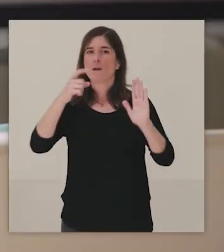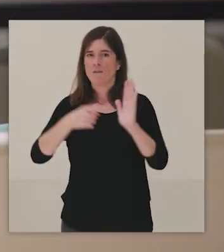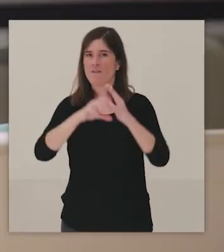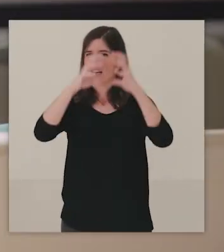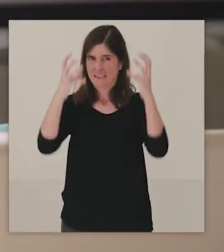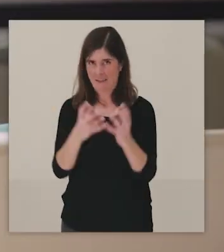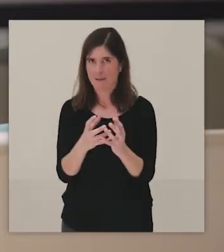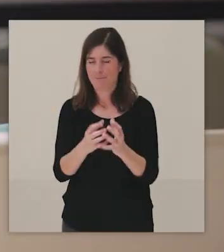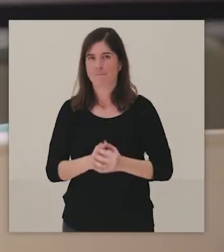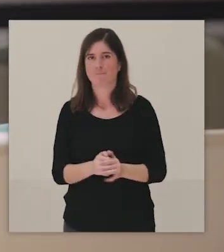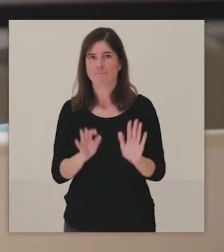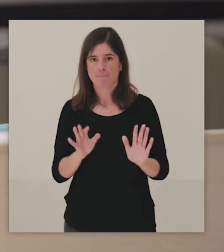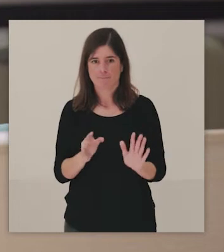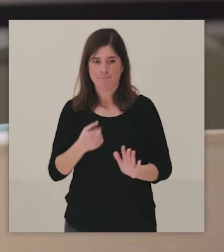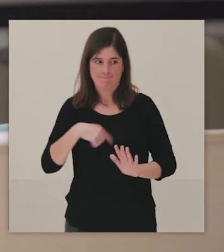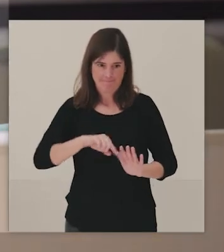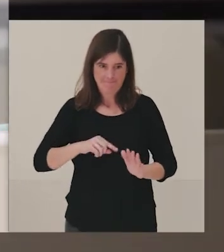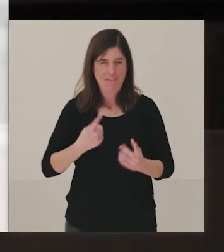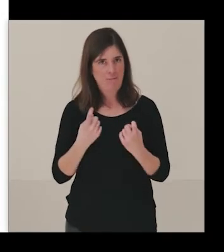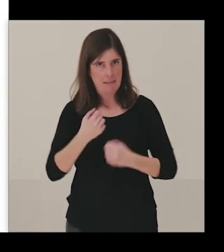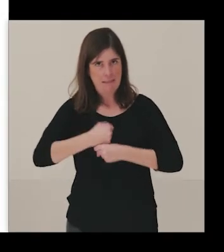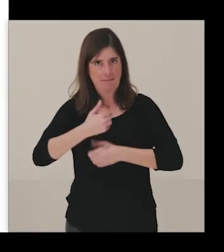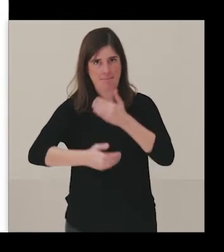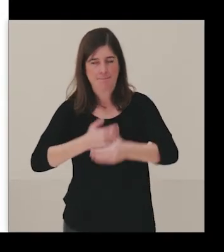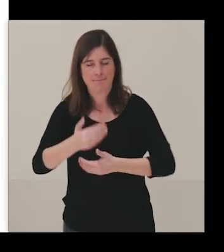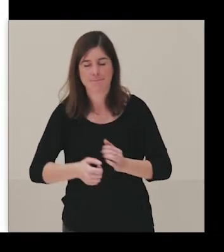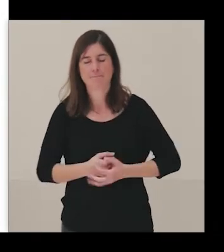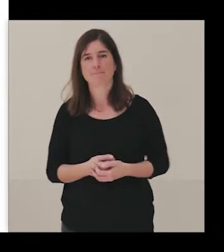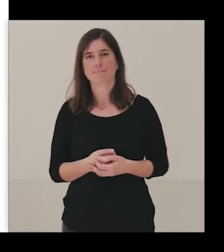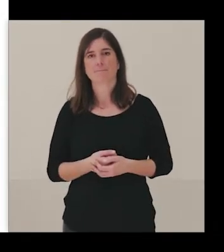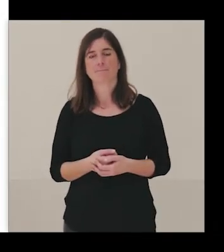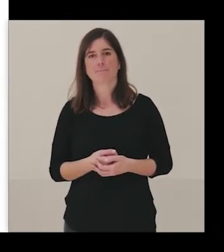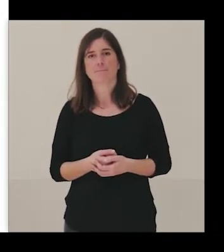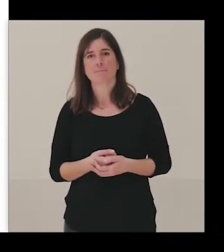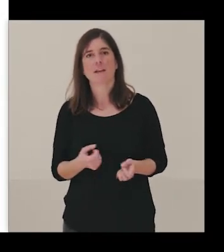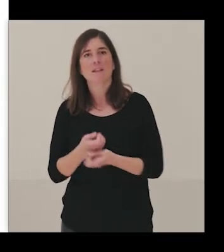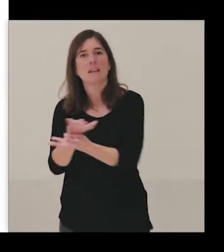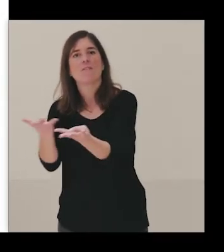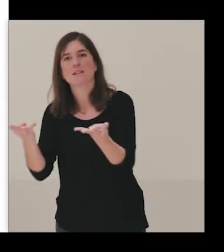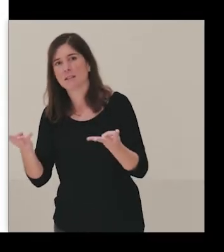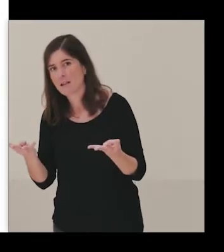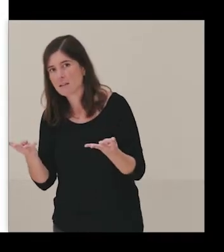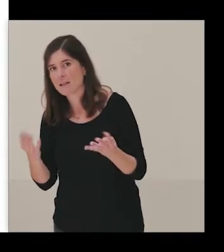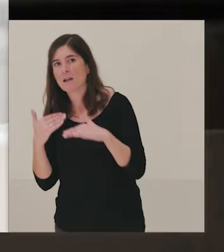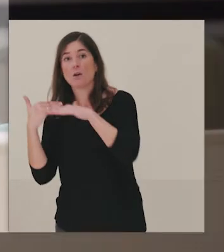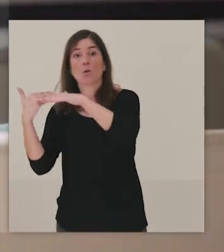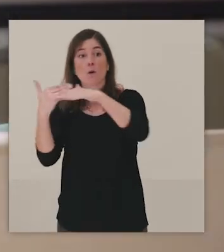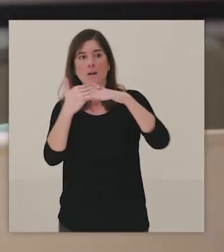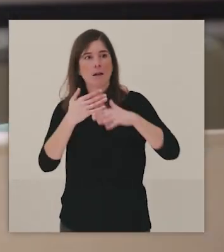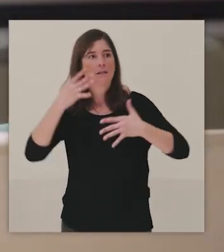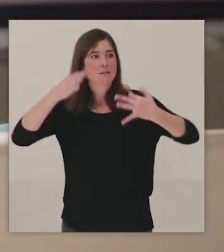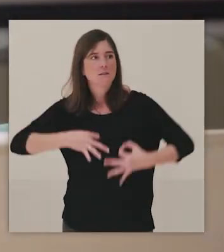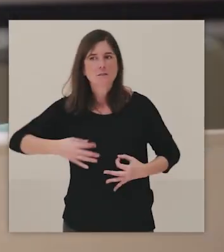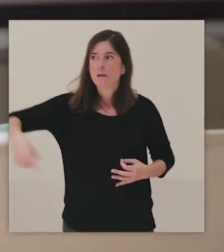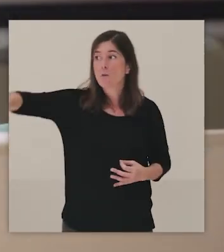bueno, como os decía, estamos en el camino. Bueno, diversidad e igualdad, ideas que seguramente en